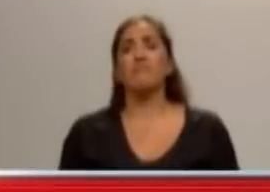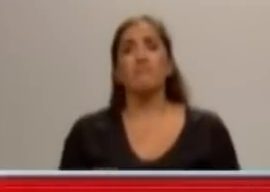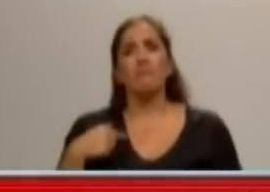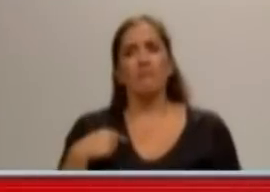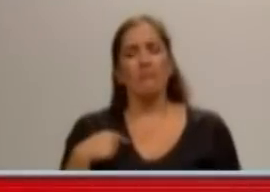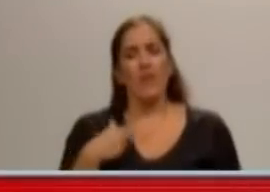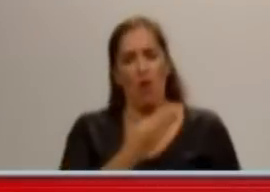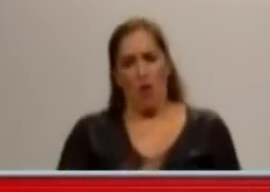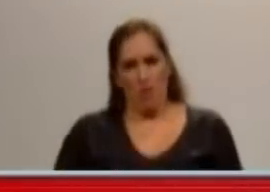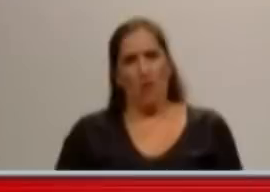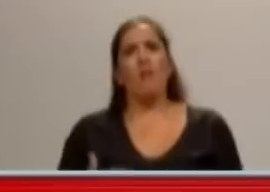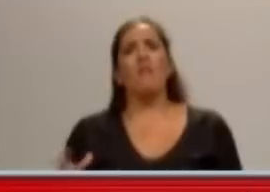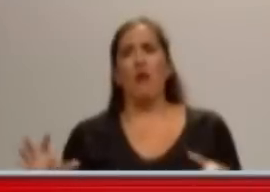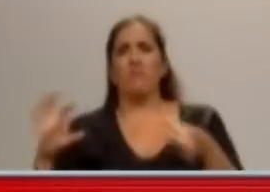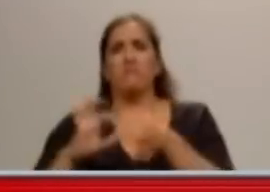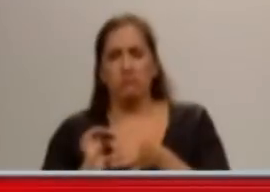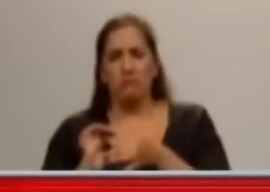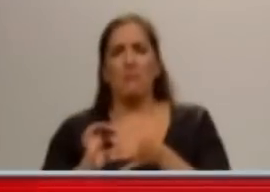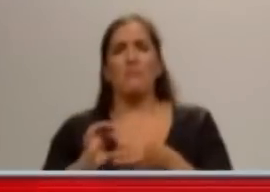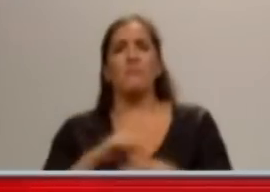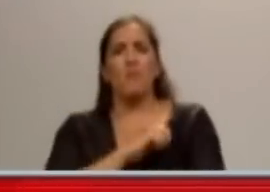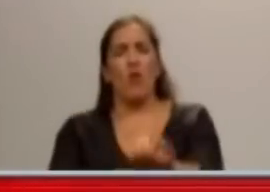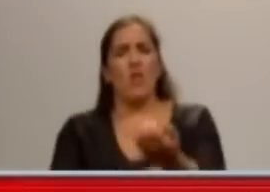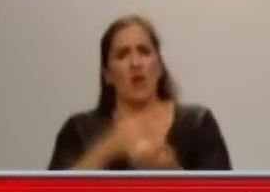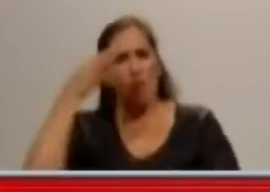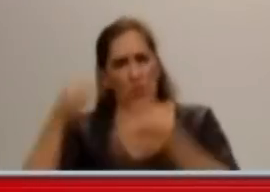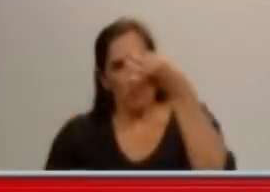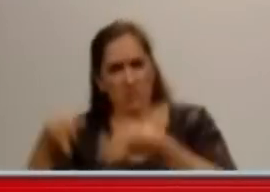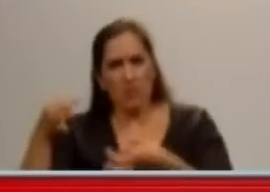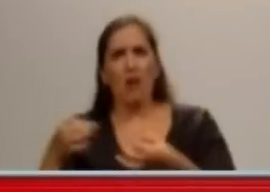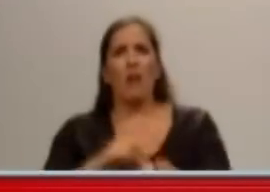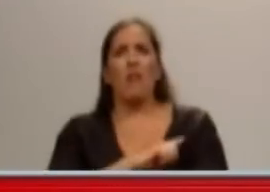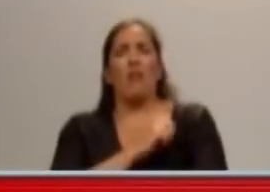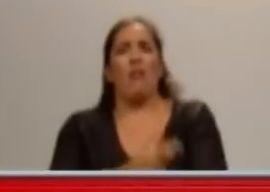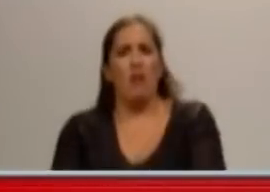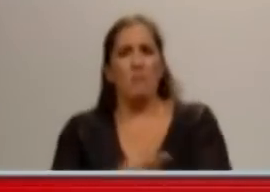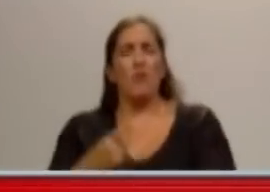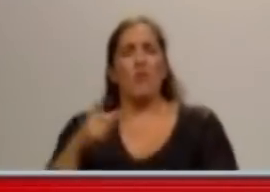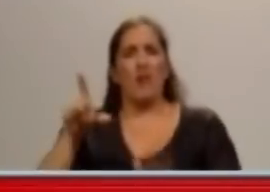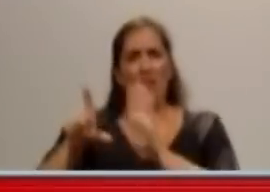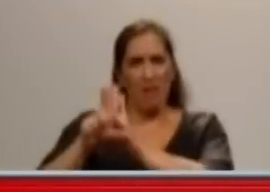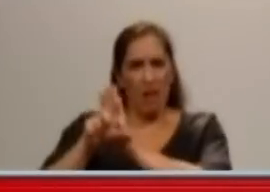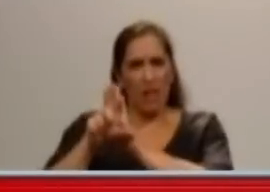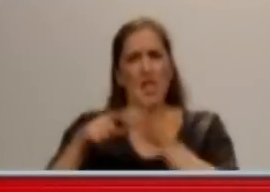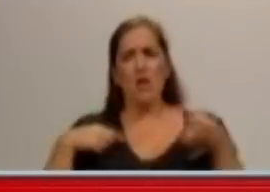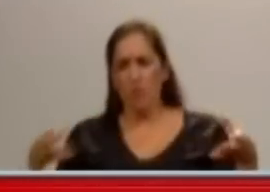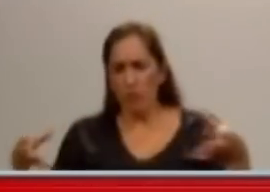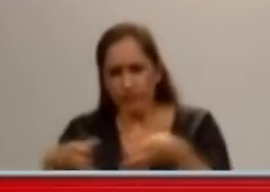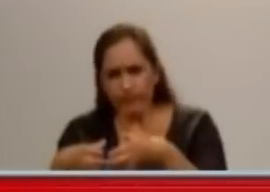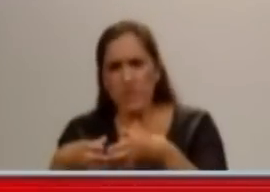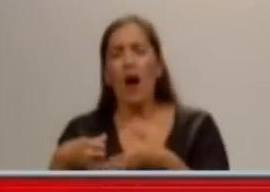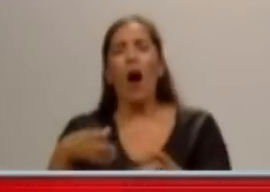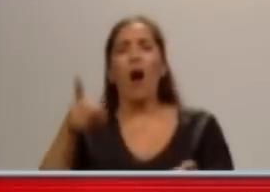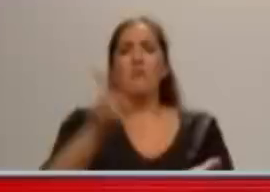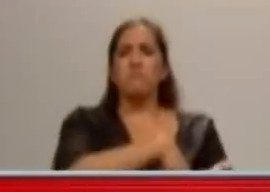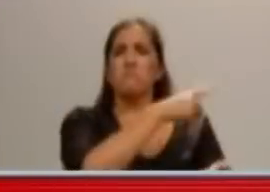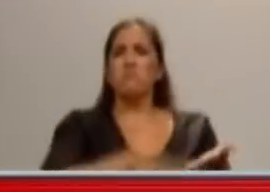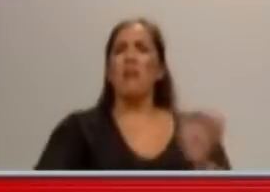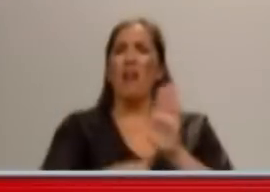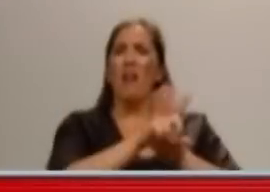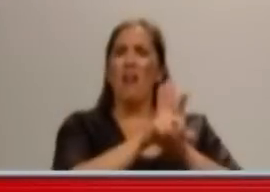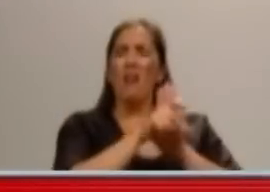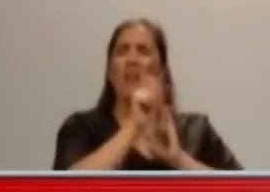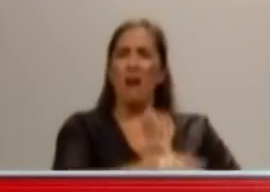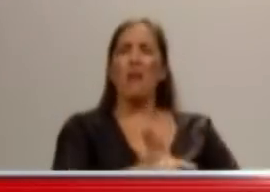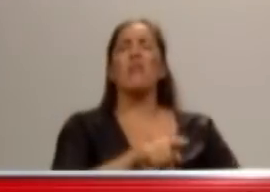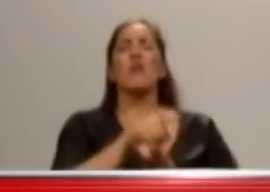mayúsculo lo que significa una profunda intervención de la SIDE, de los funcionarios y demás. Sería muy